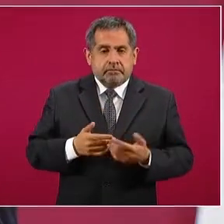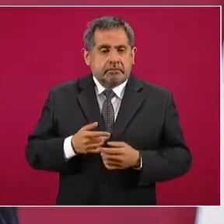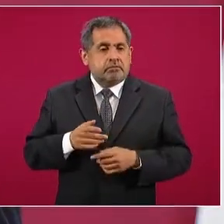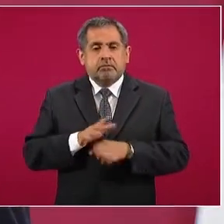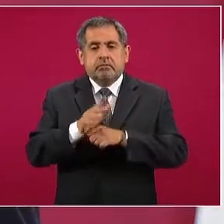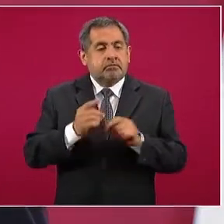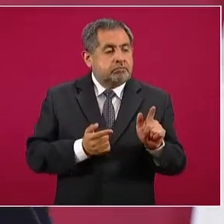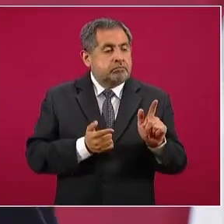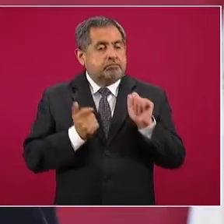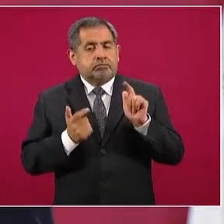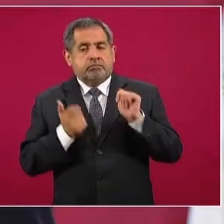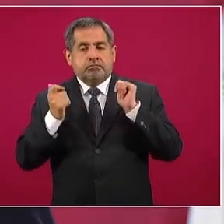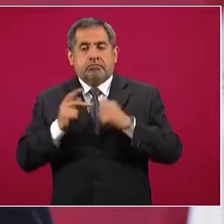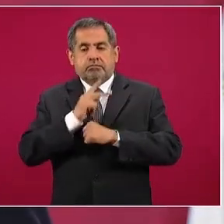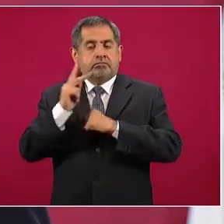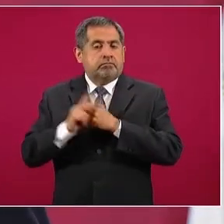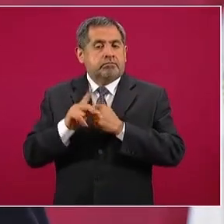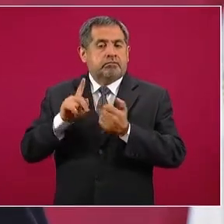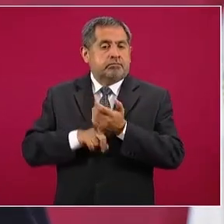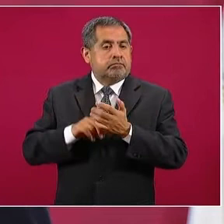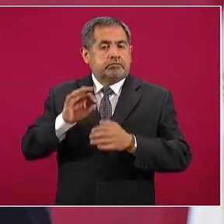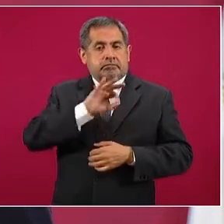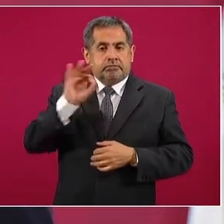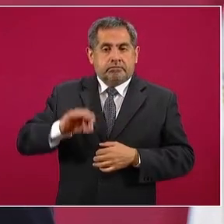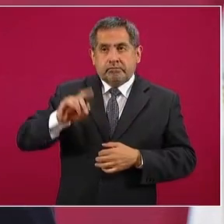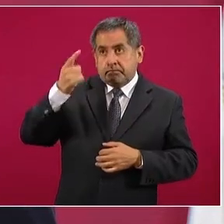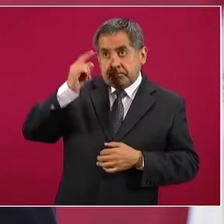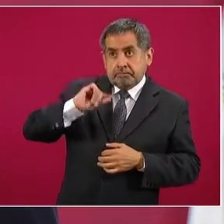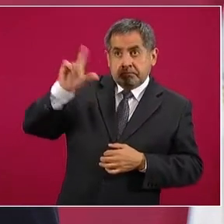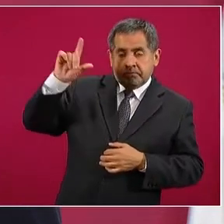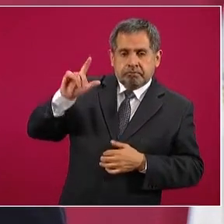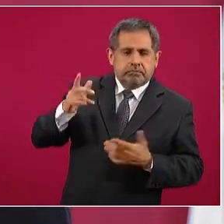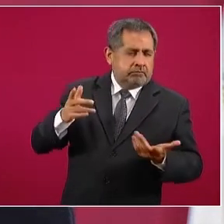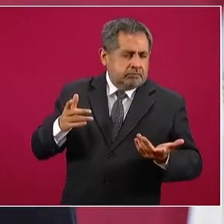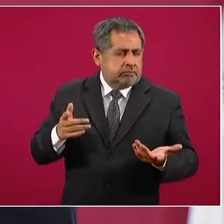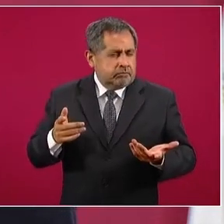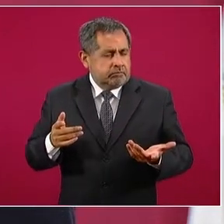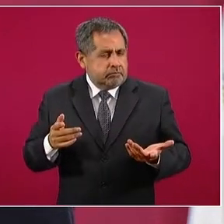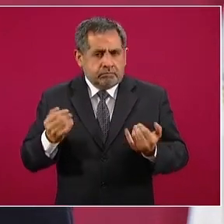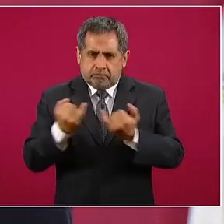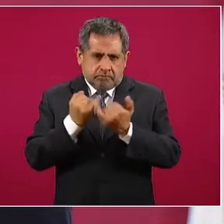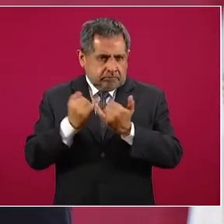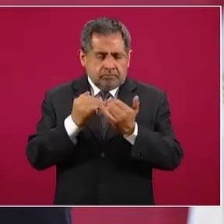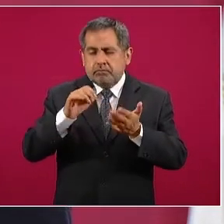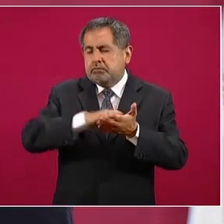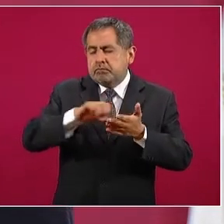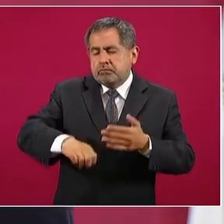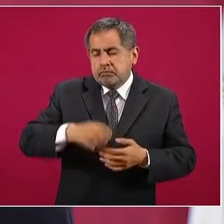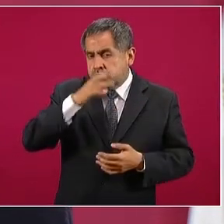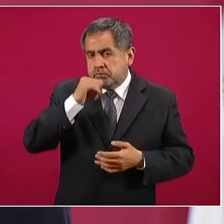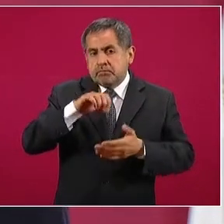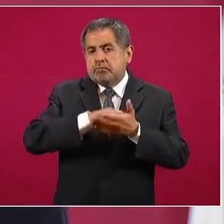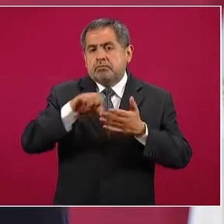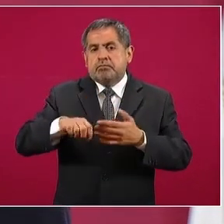interés en los países más desarrollados. no es posible que